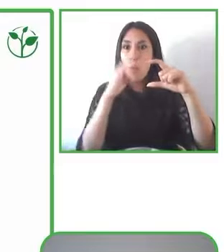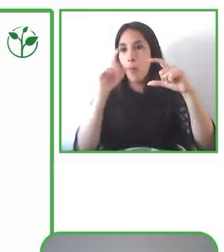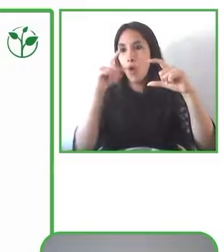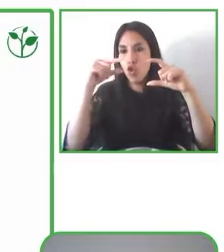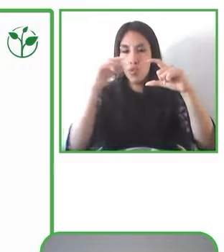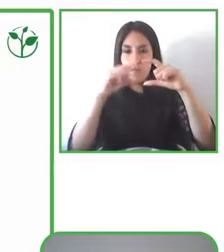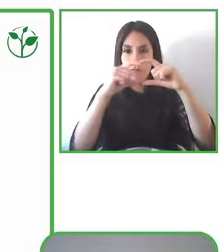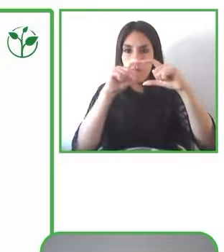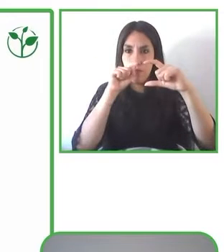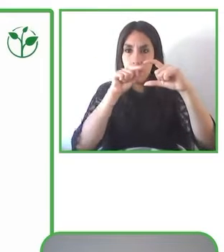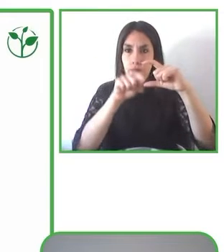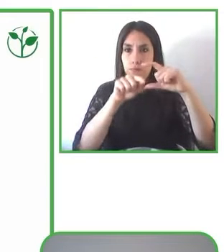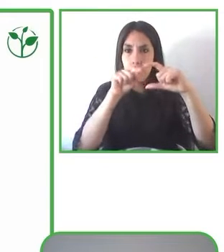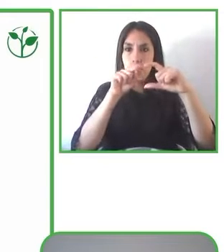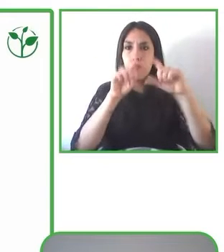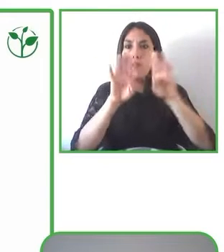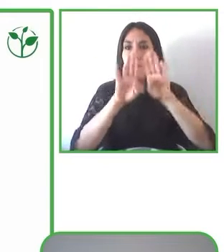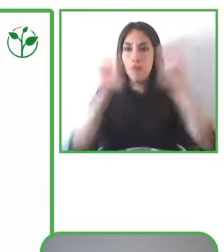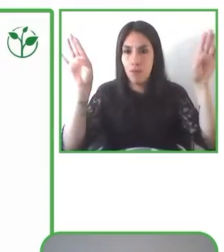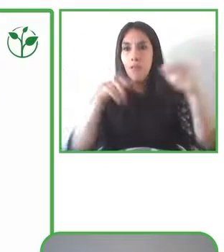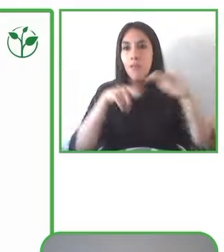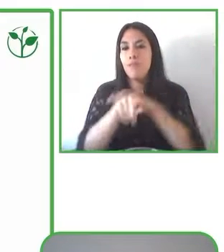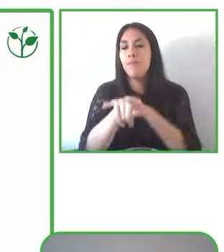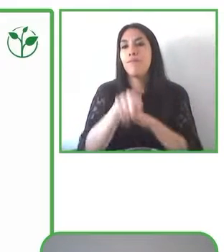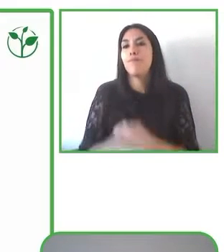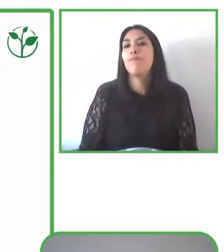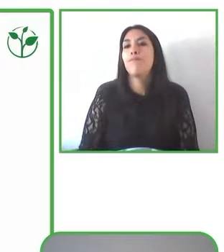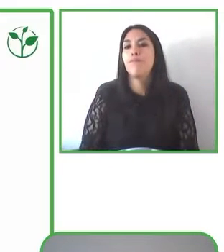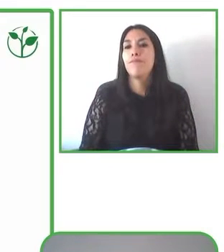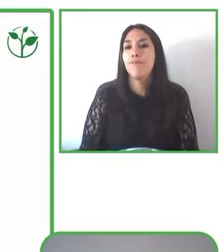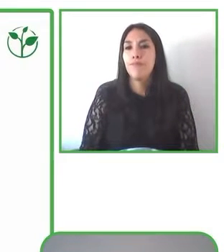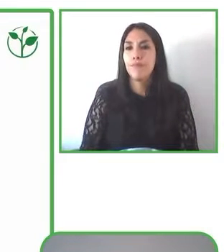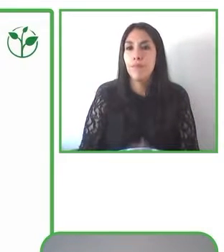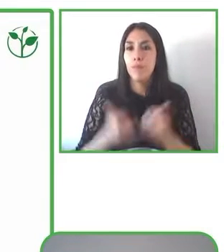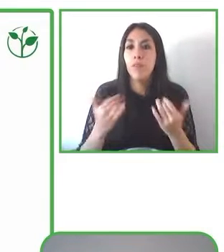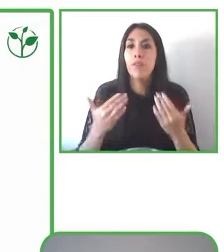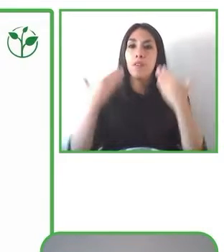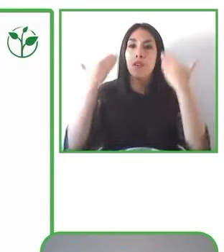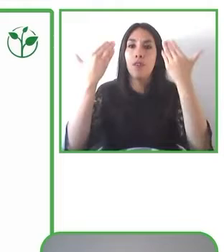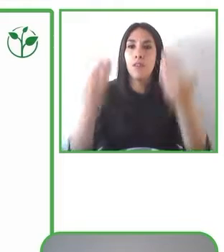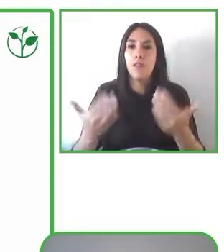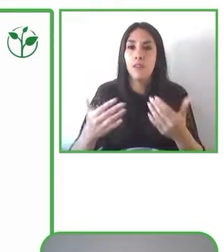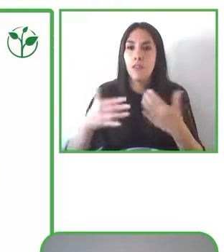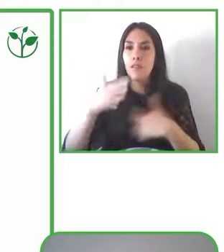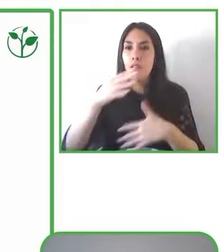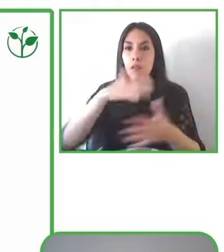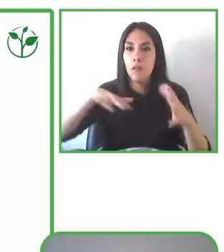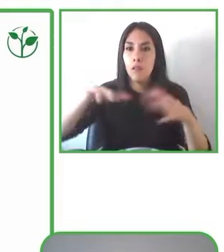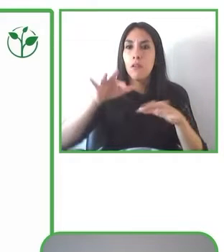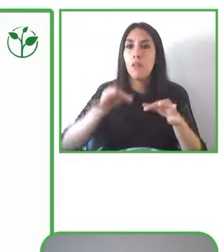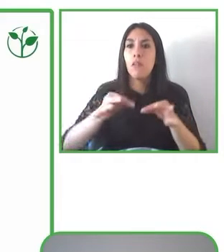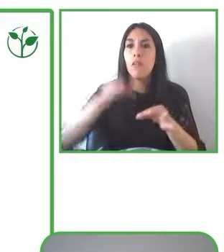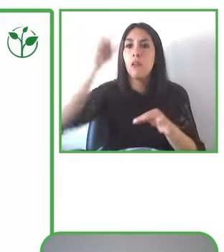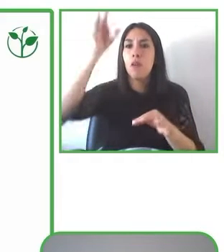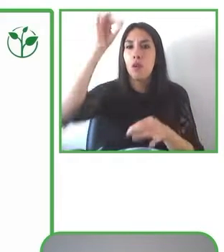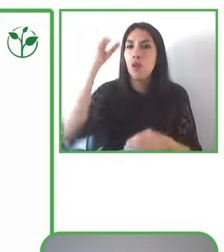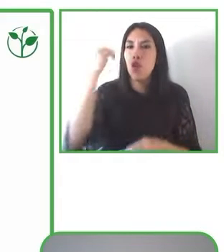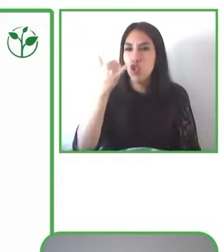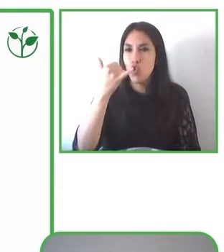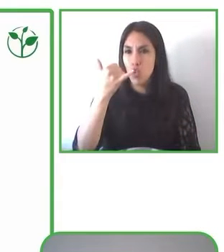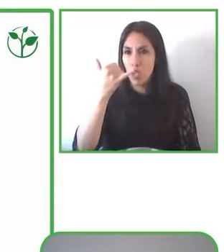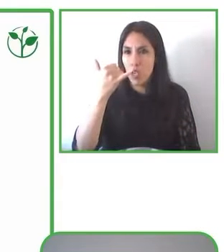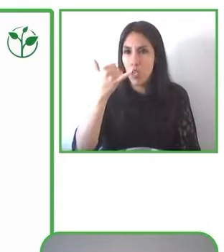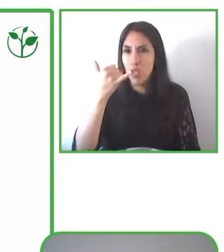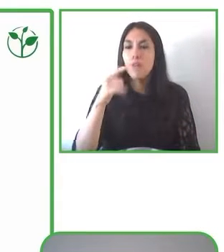Atrás vemos las barras del bus amarilla en contraste con el gris. Todo esto está ayudando cognitivamente